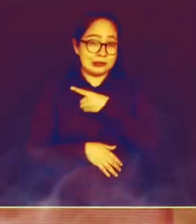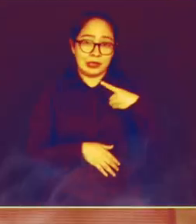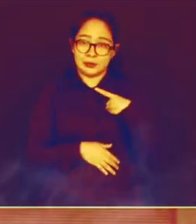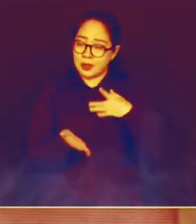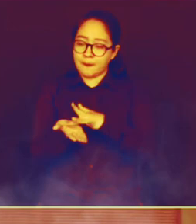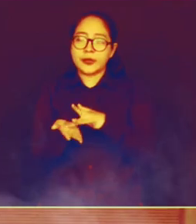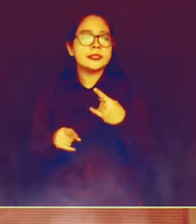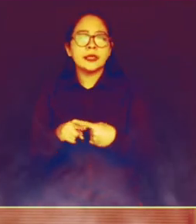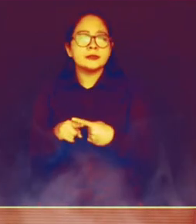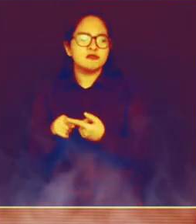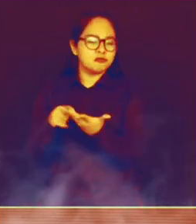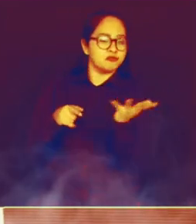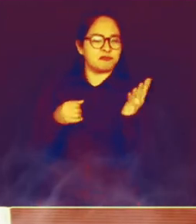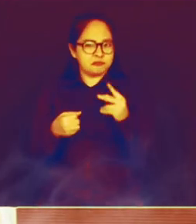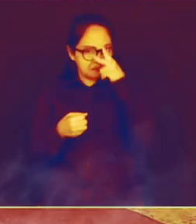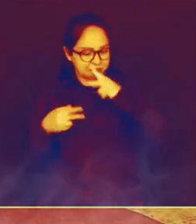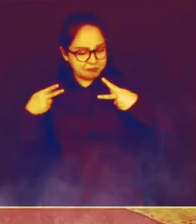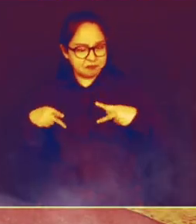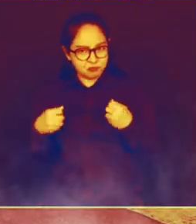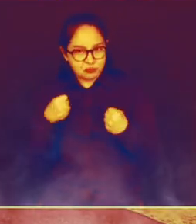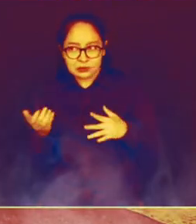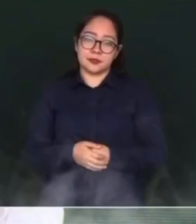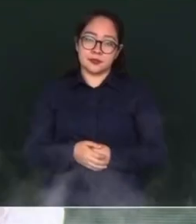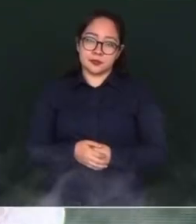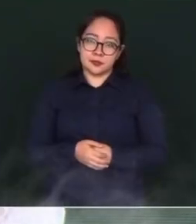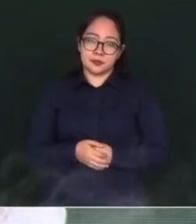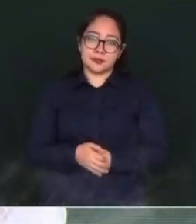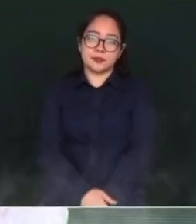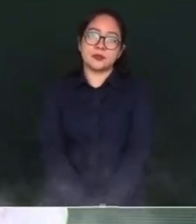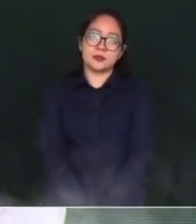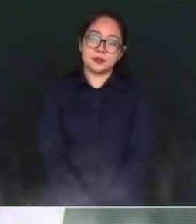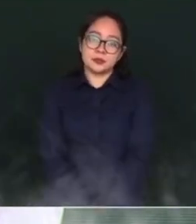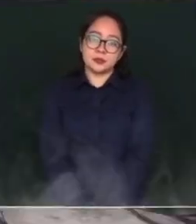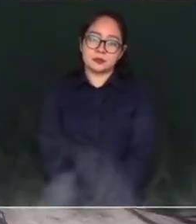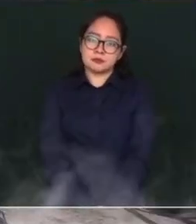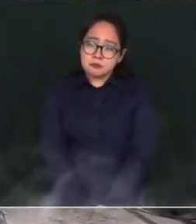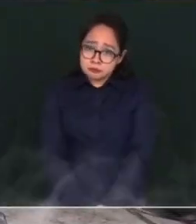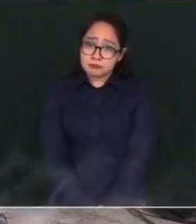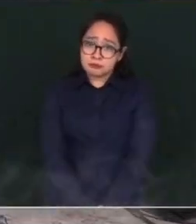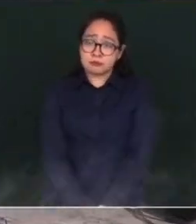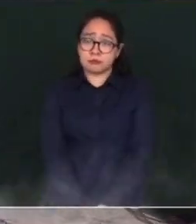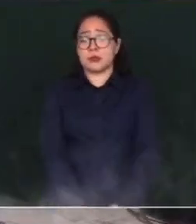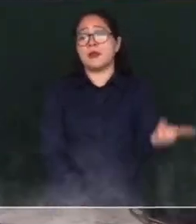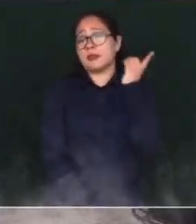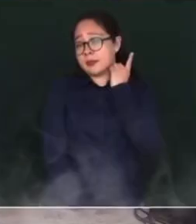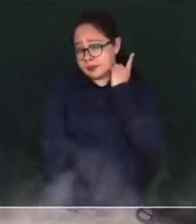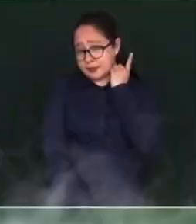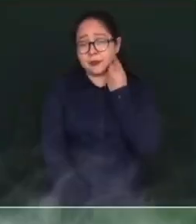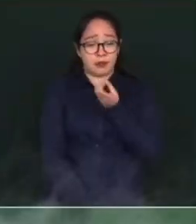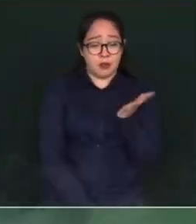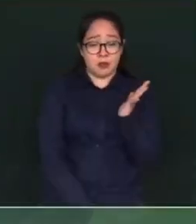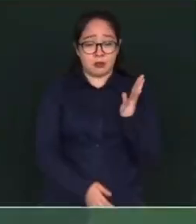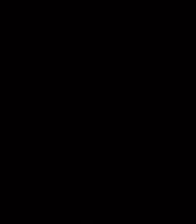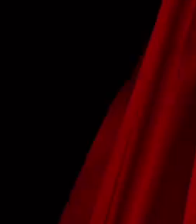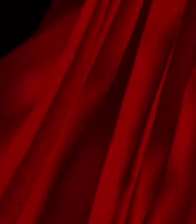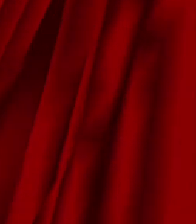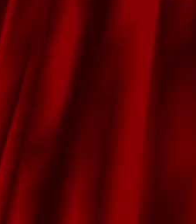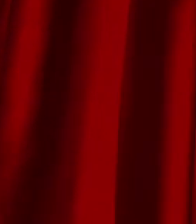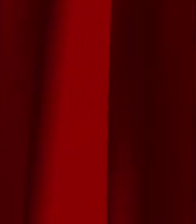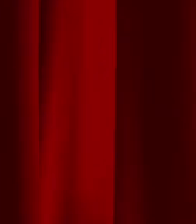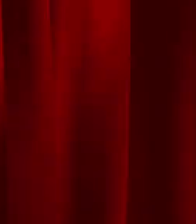ciudadanos. La fuerza de la opinión pública. Por eso, qué bien que los legisladores aprobaron esta reforma.